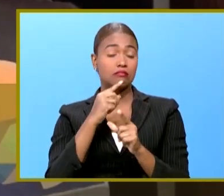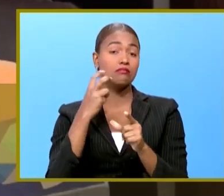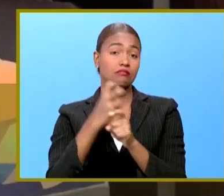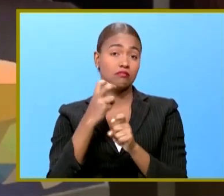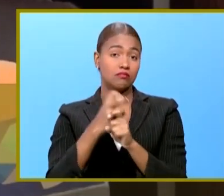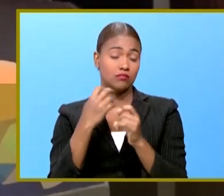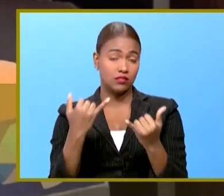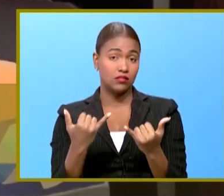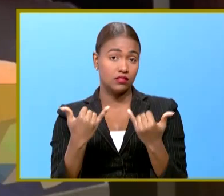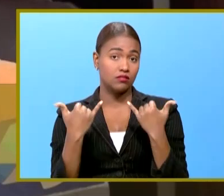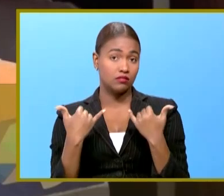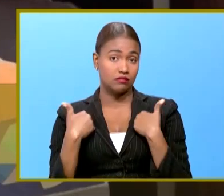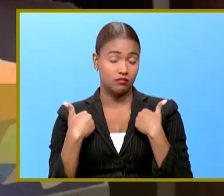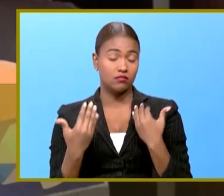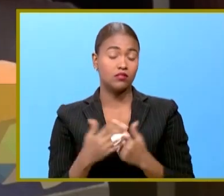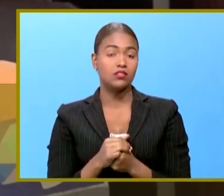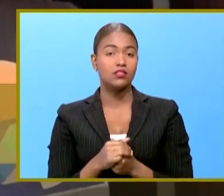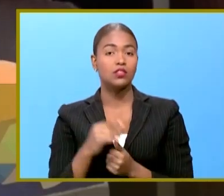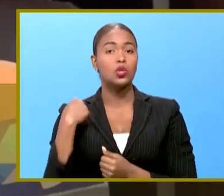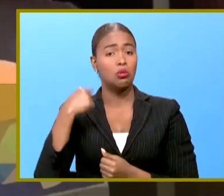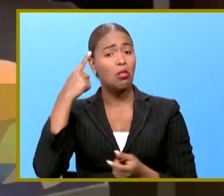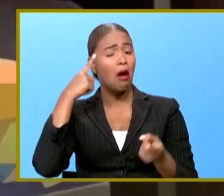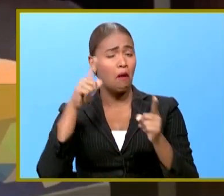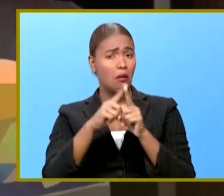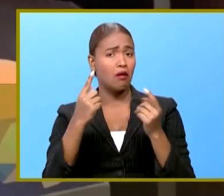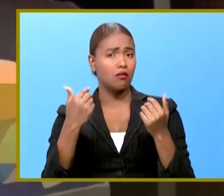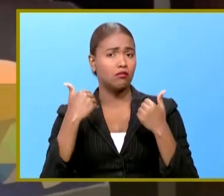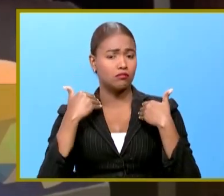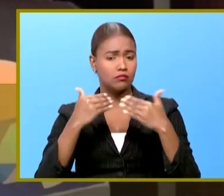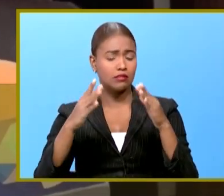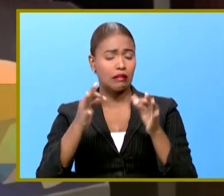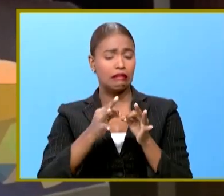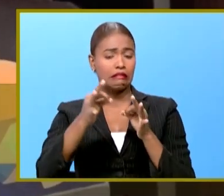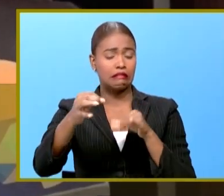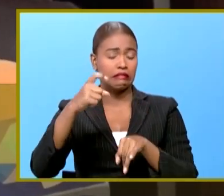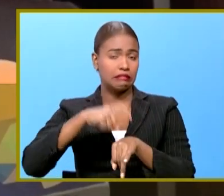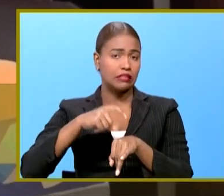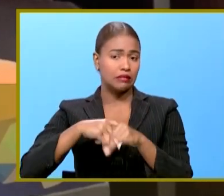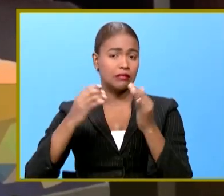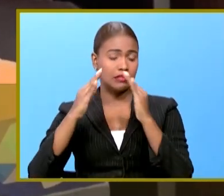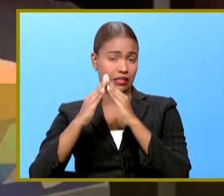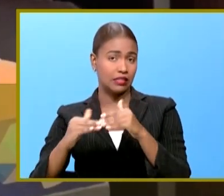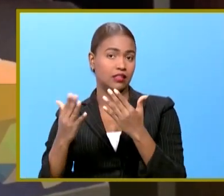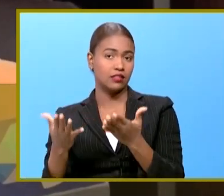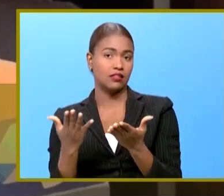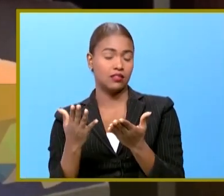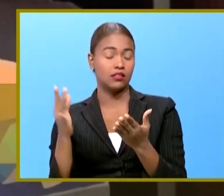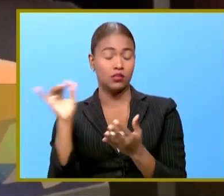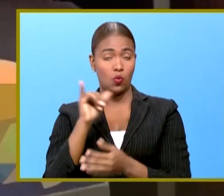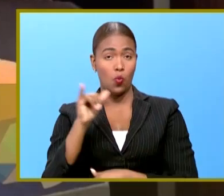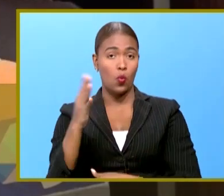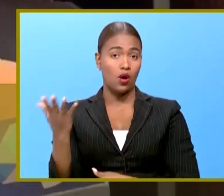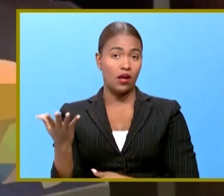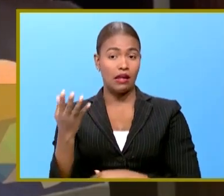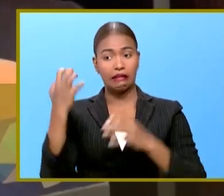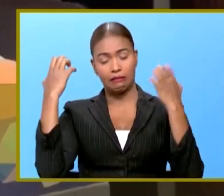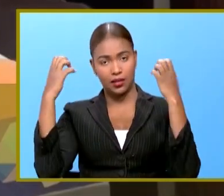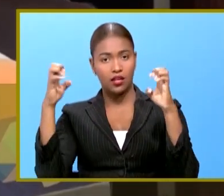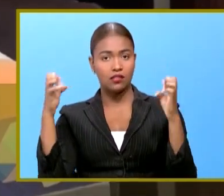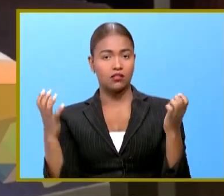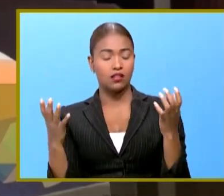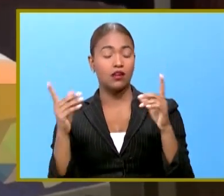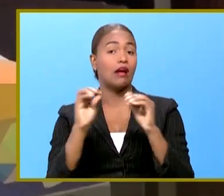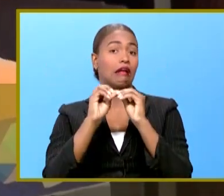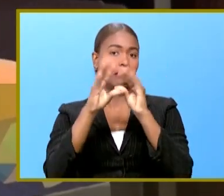diferente muy difícil estamos de acuerdo con que se haya prolongado el estado de cuarentena y de emergencia